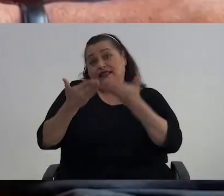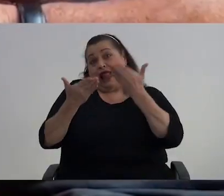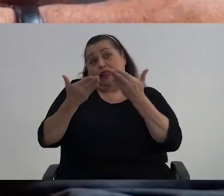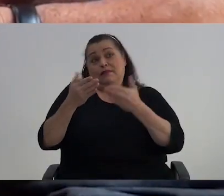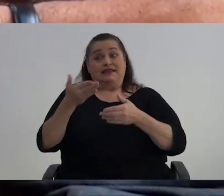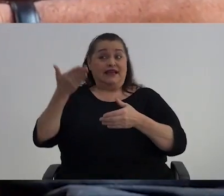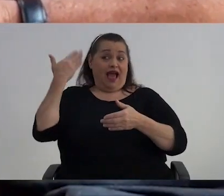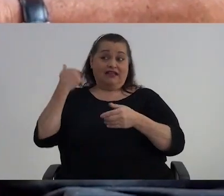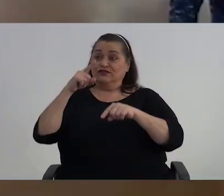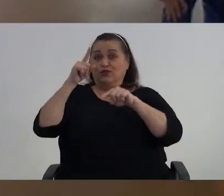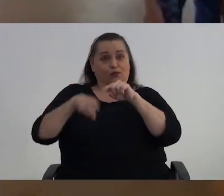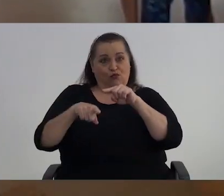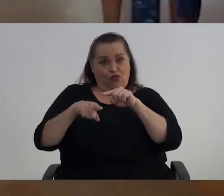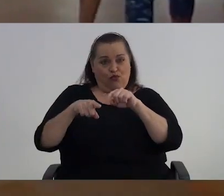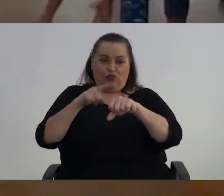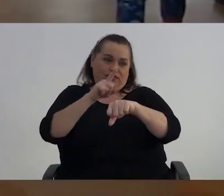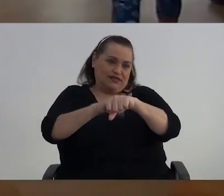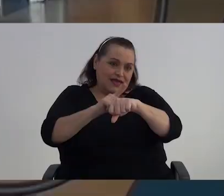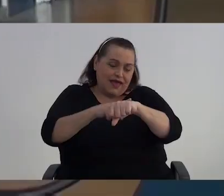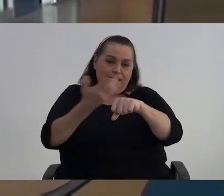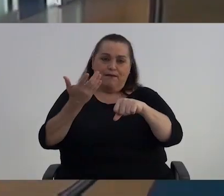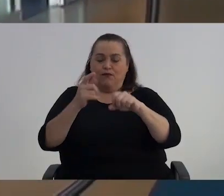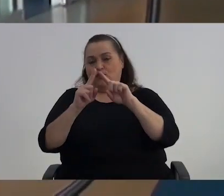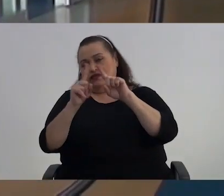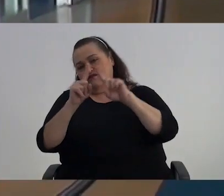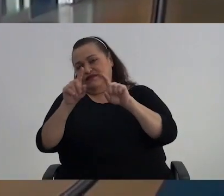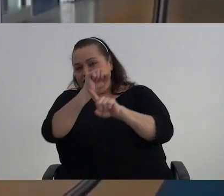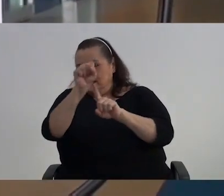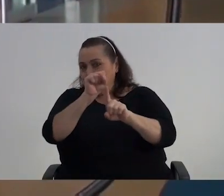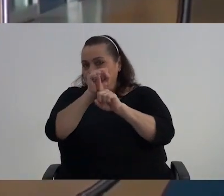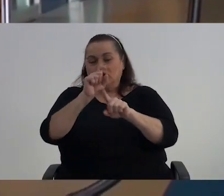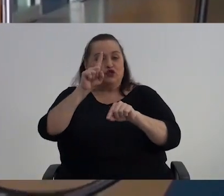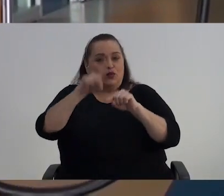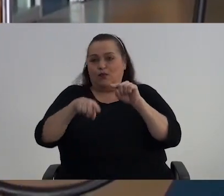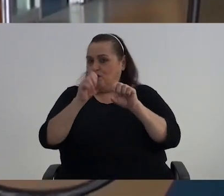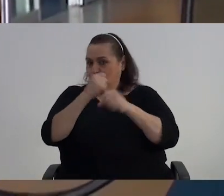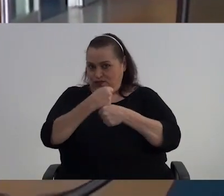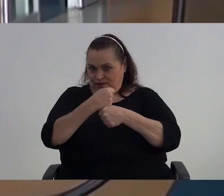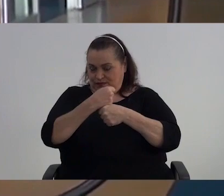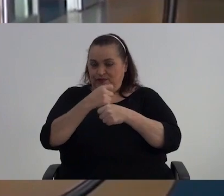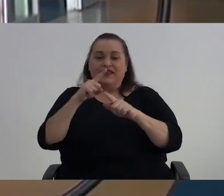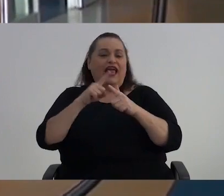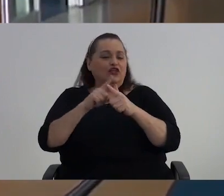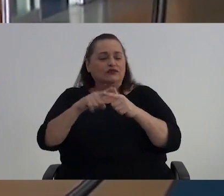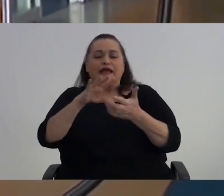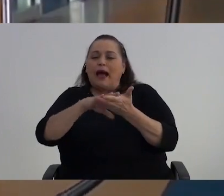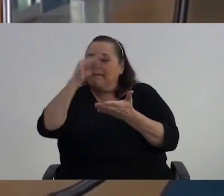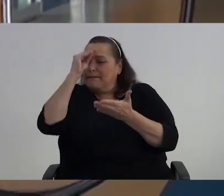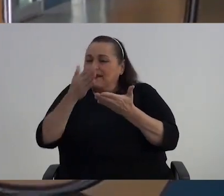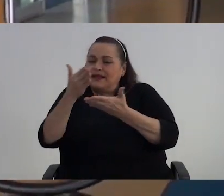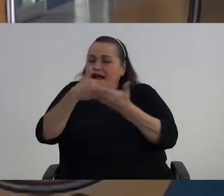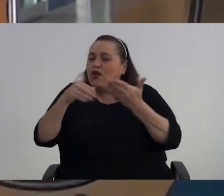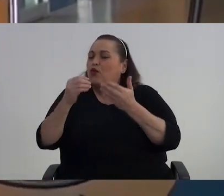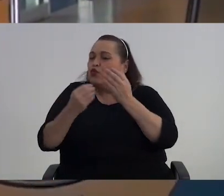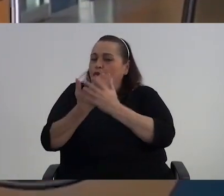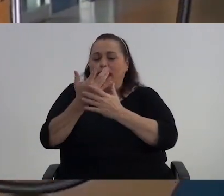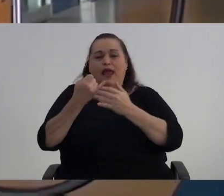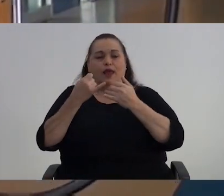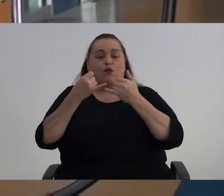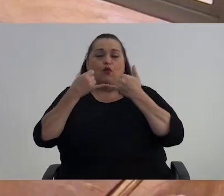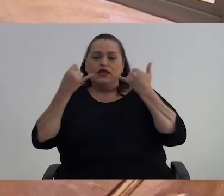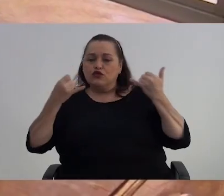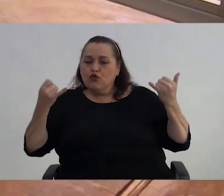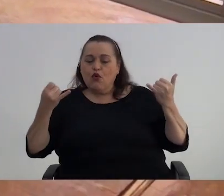De la vida Por tiempo Por diferentes Situaciones No lo pudimos hacer Entonces Aprendan algo nuevo Un idioma